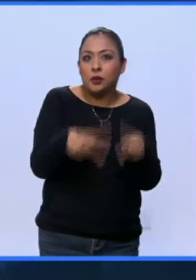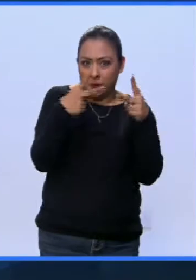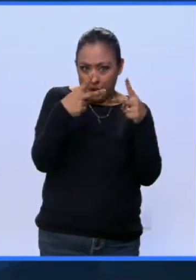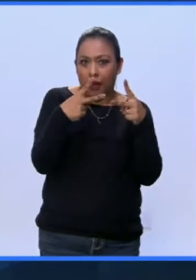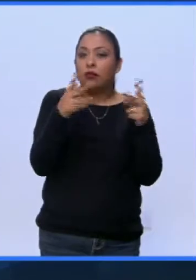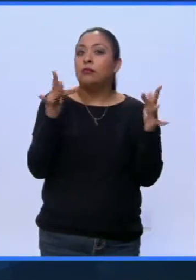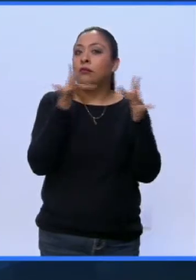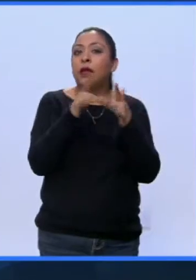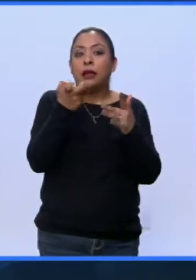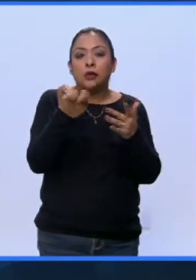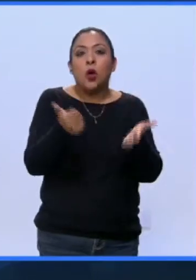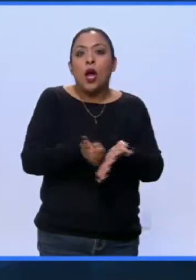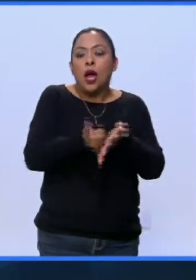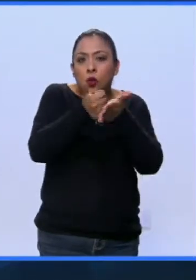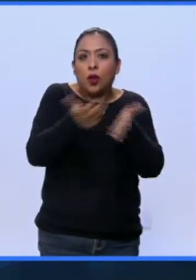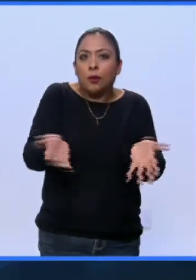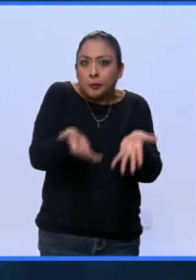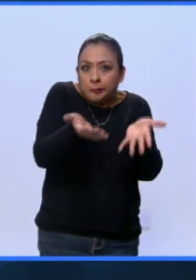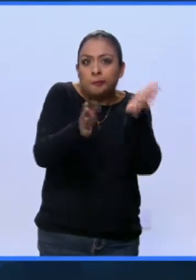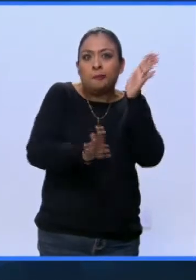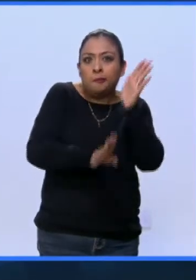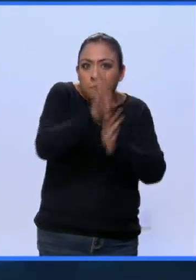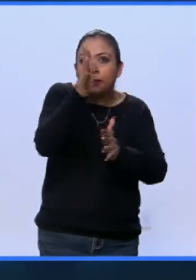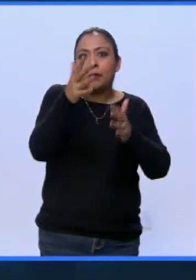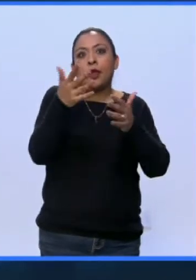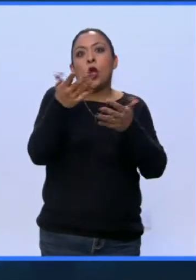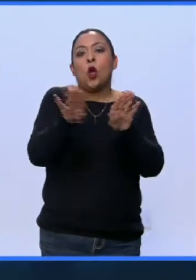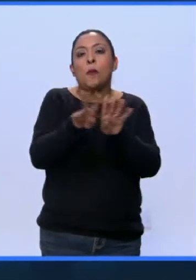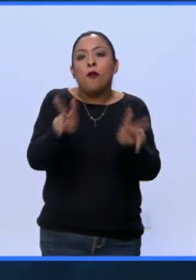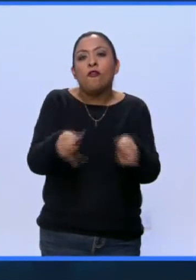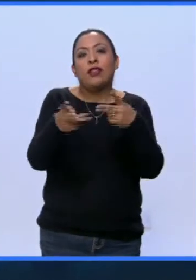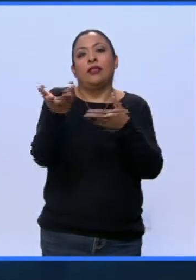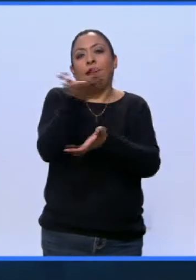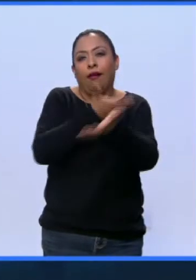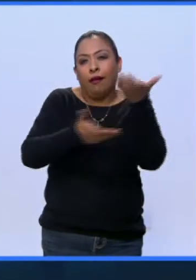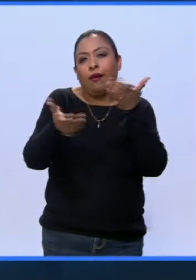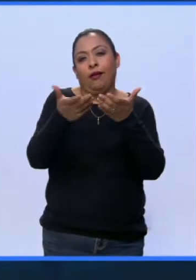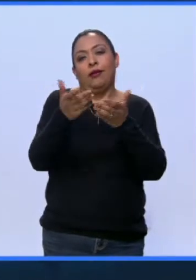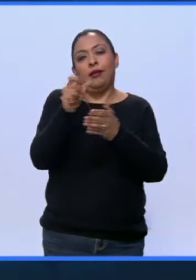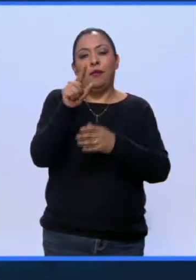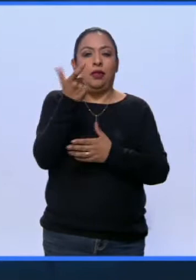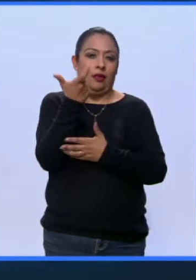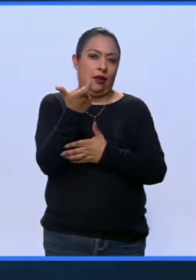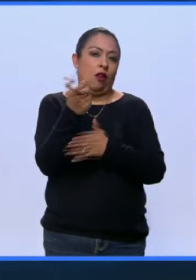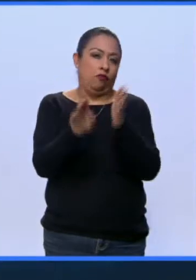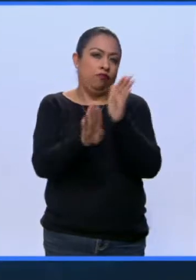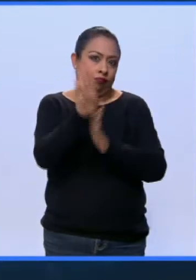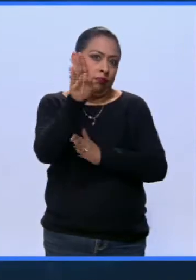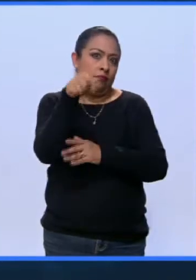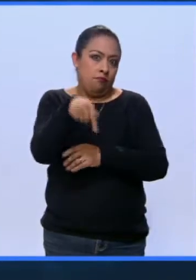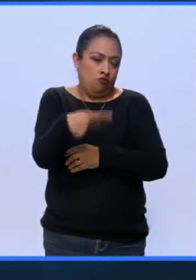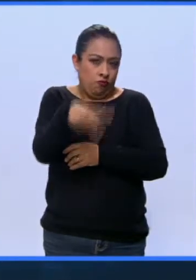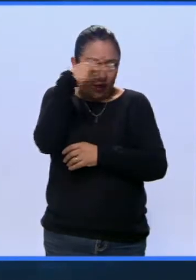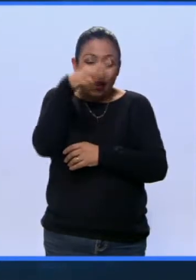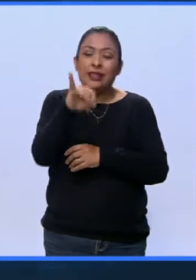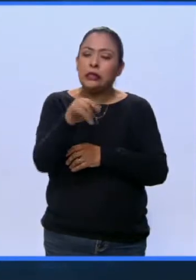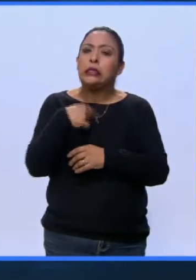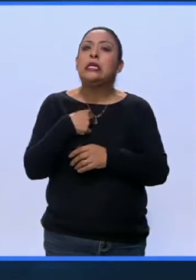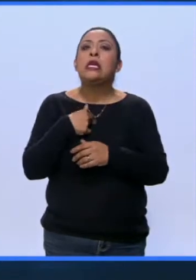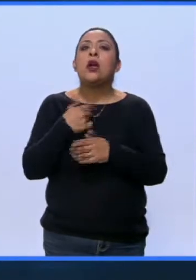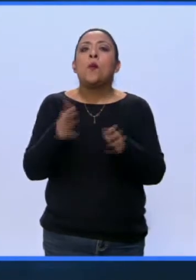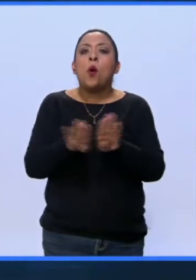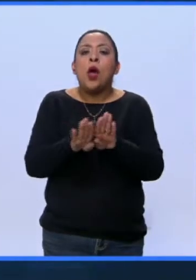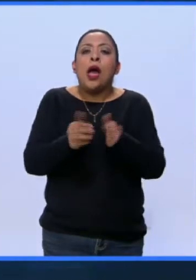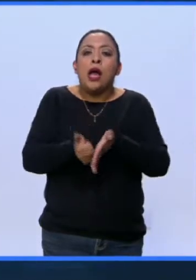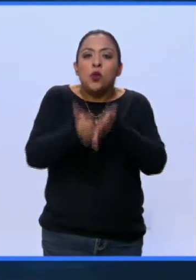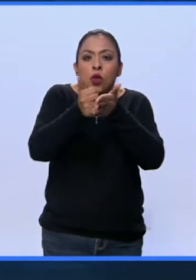es impulsar de alguna manera la industria en México. Y la economía, La economía. Sí, fomentar el consumo de